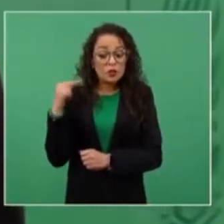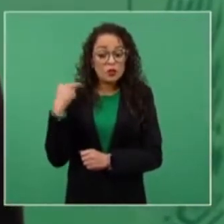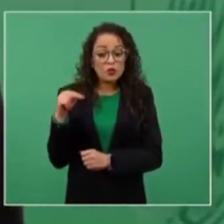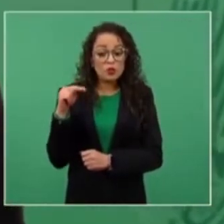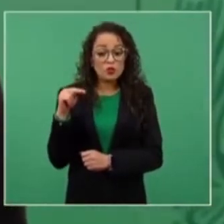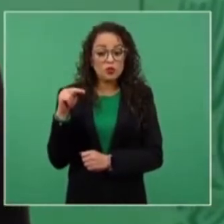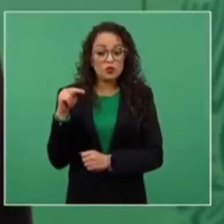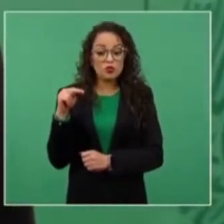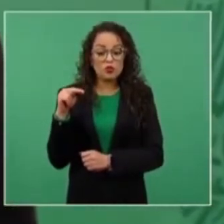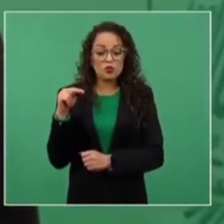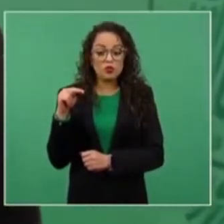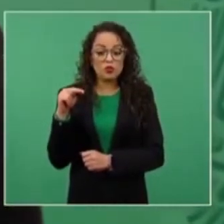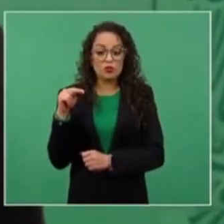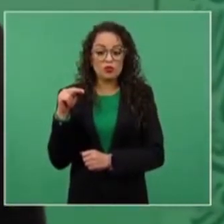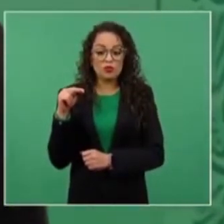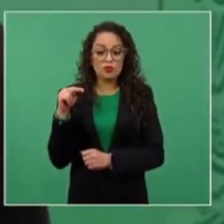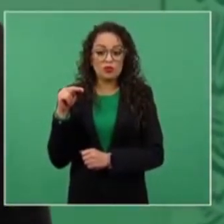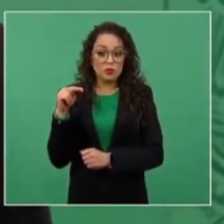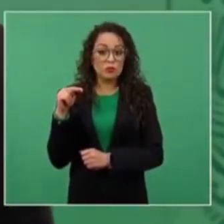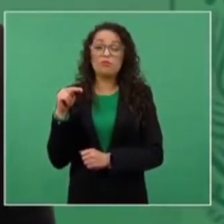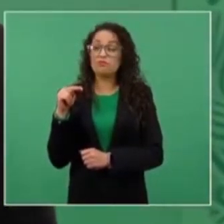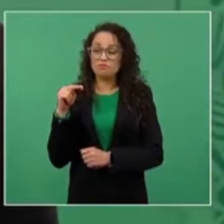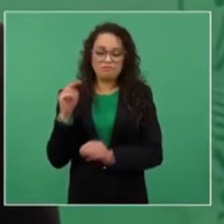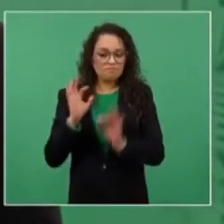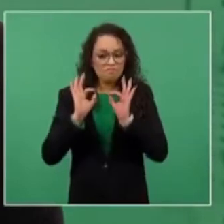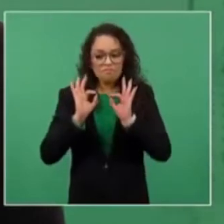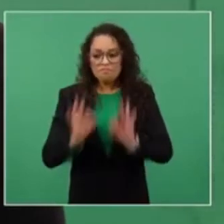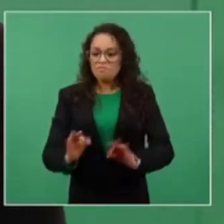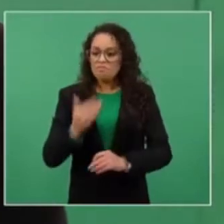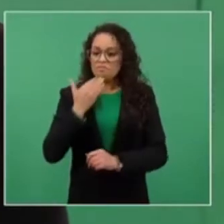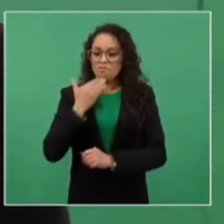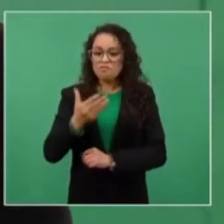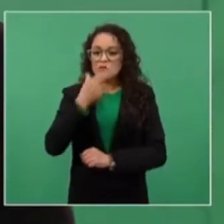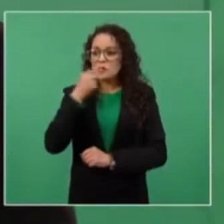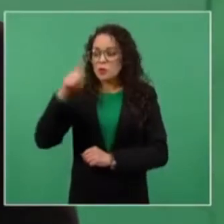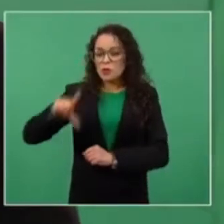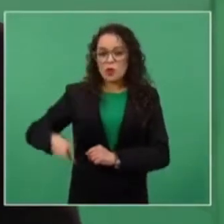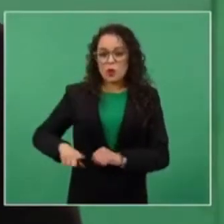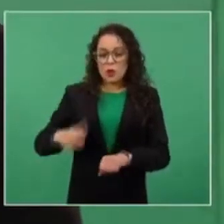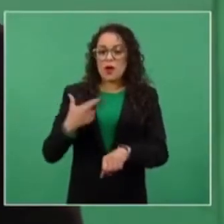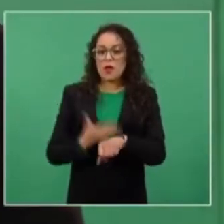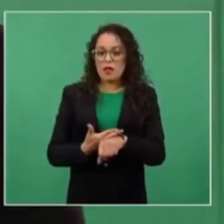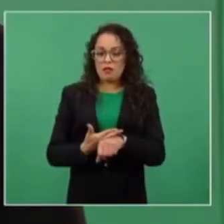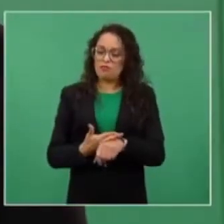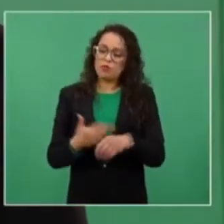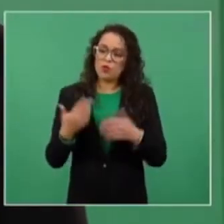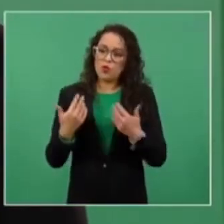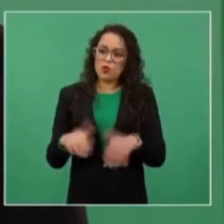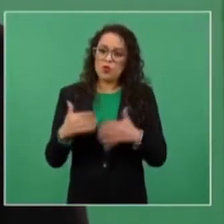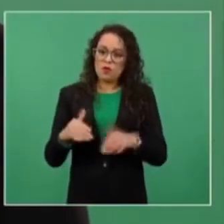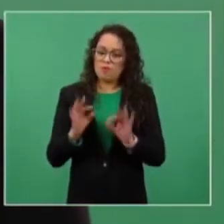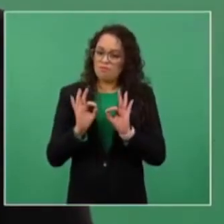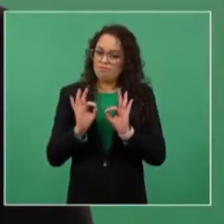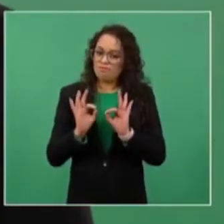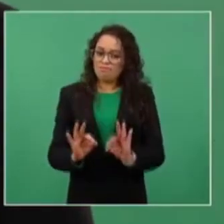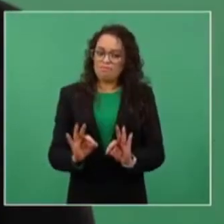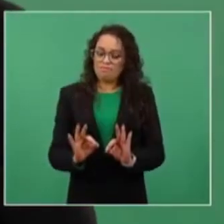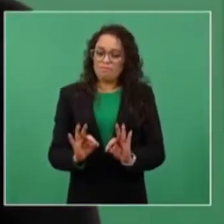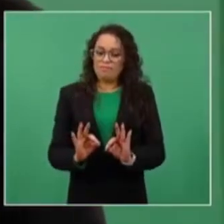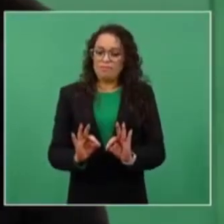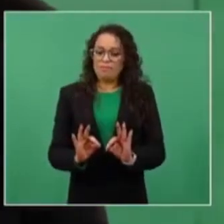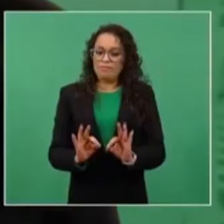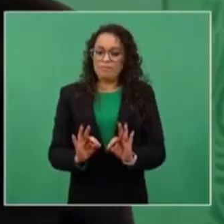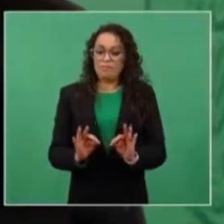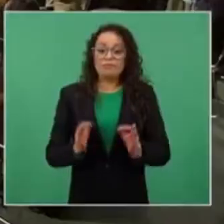muy bueno el gobernador que se tiene. Claro que